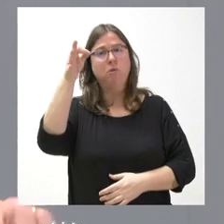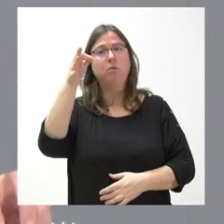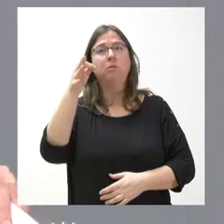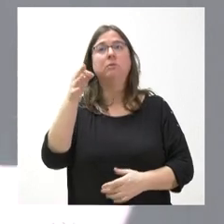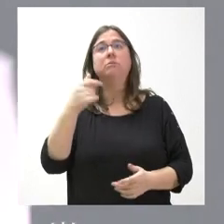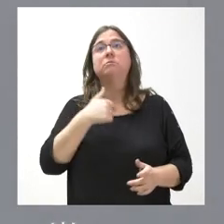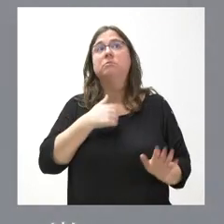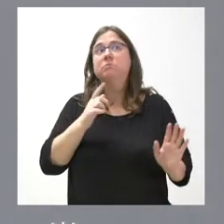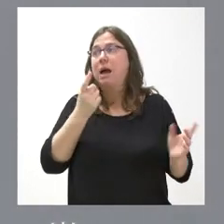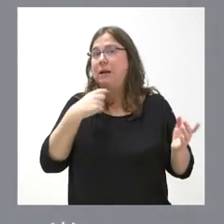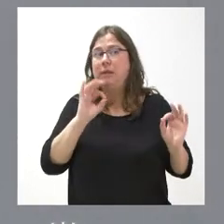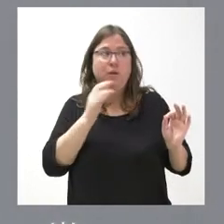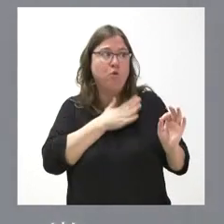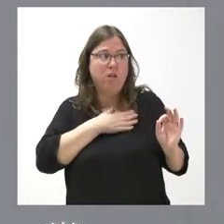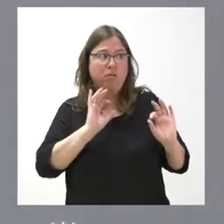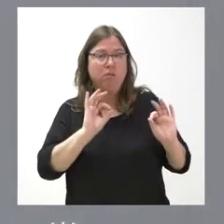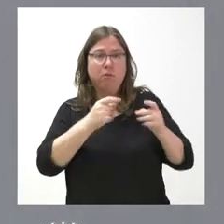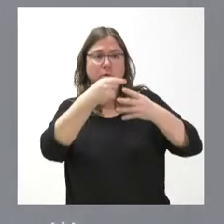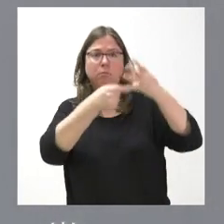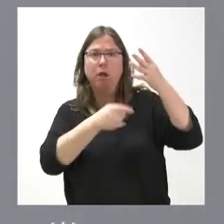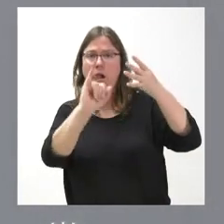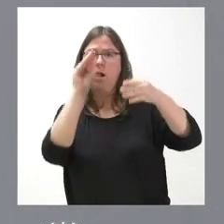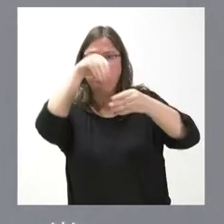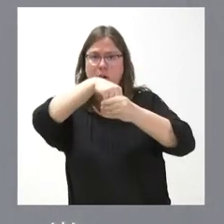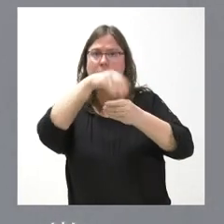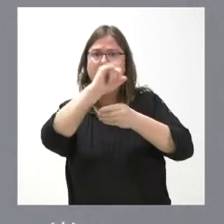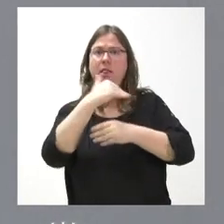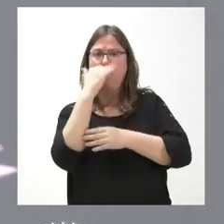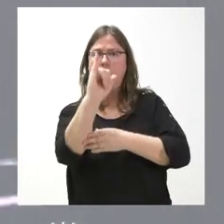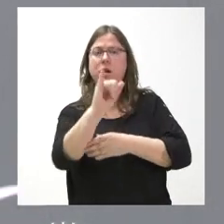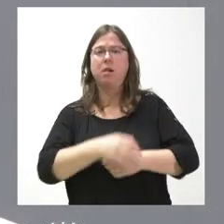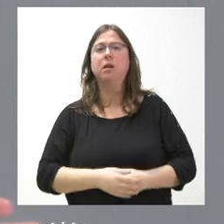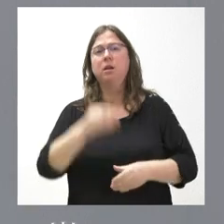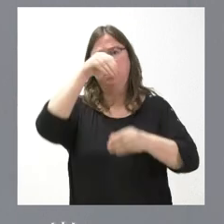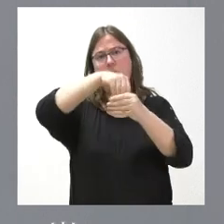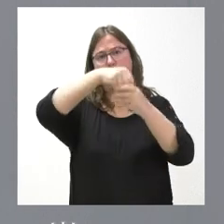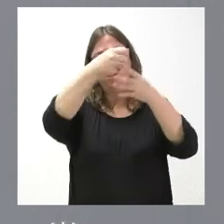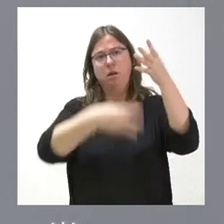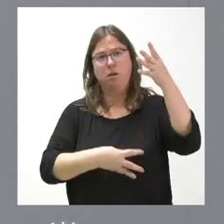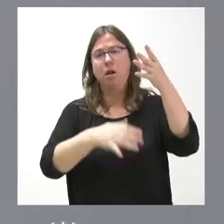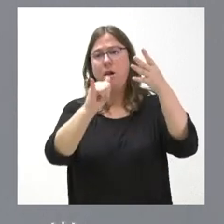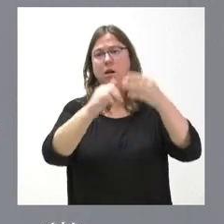tampoco dejarme a ninguna. Veo que sí que están incluidas en este